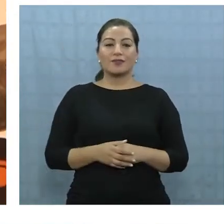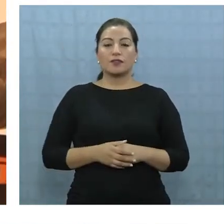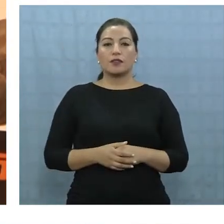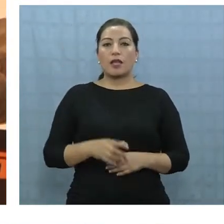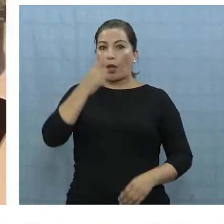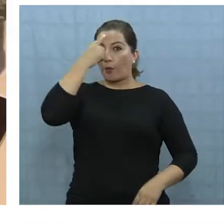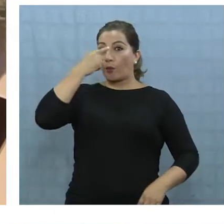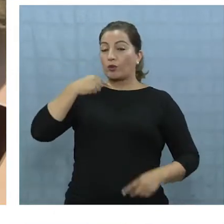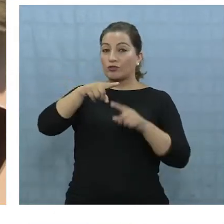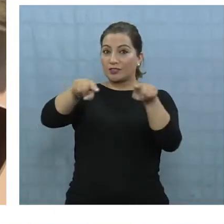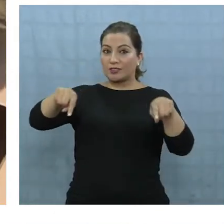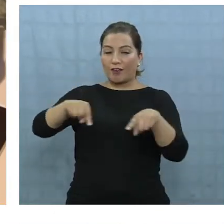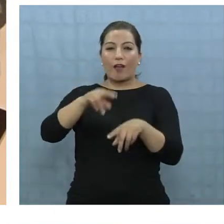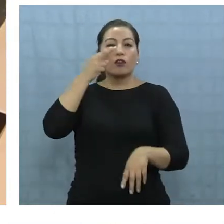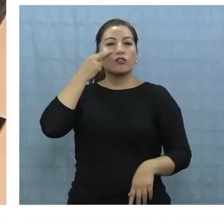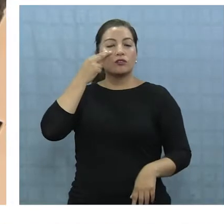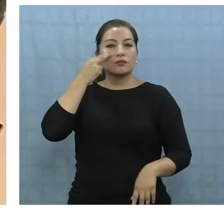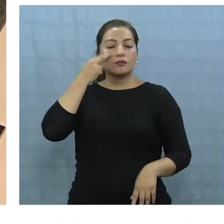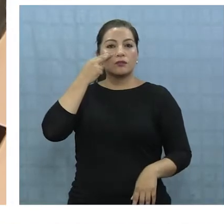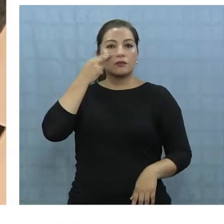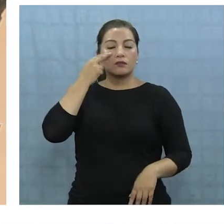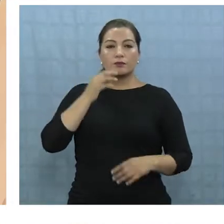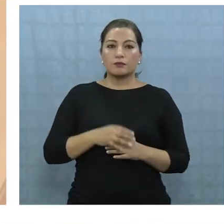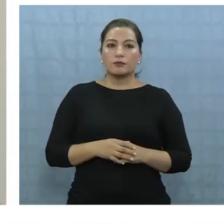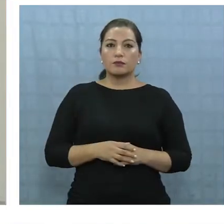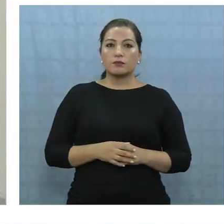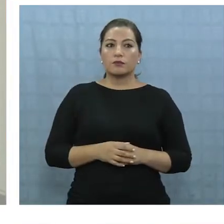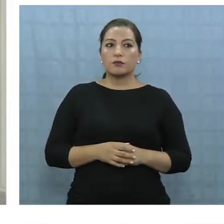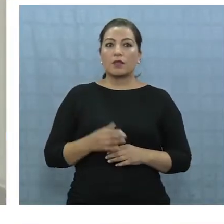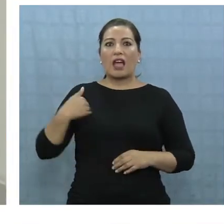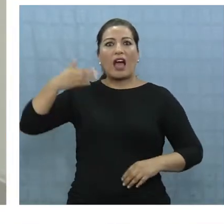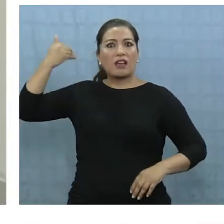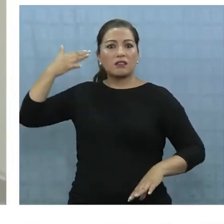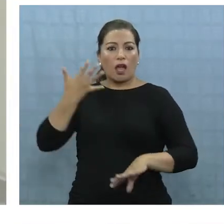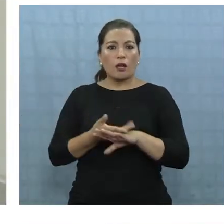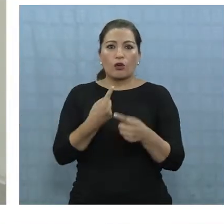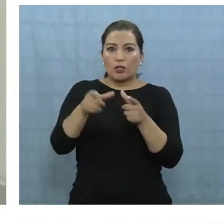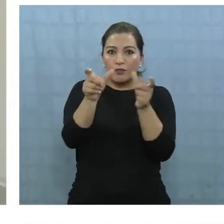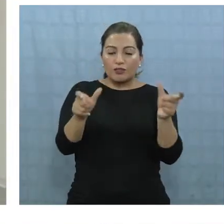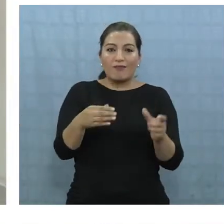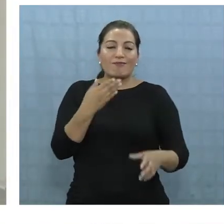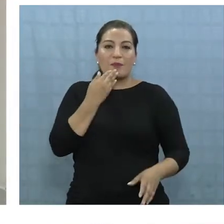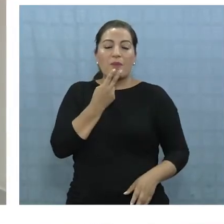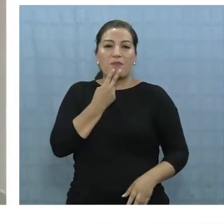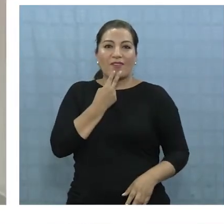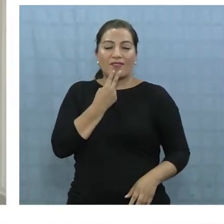van a conocer lo que, antes de estar nosotros, existieron otros seres,